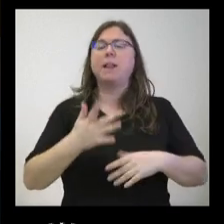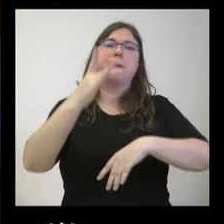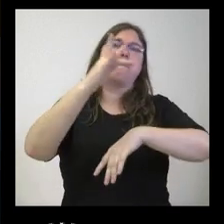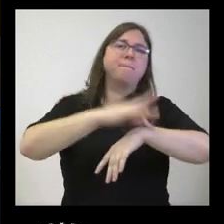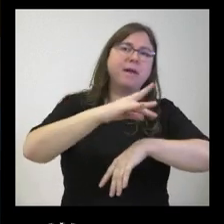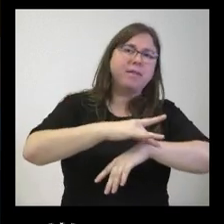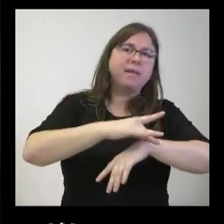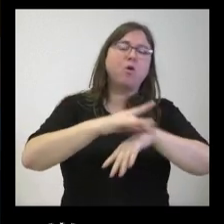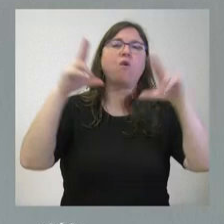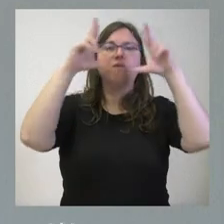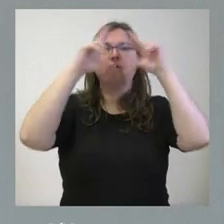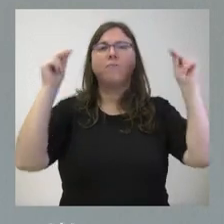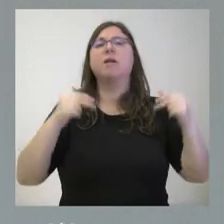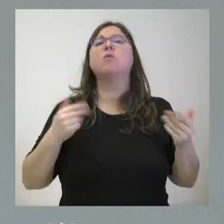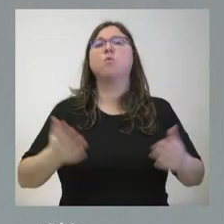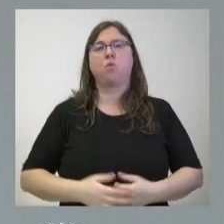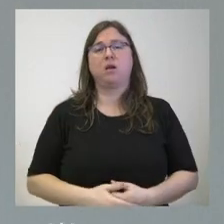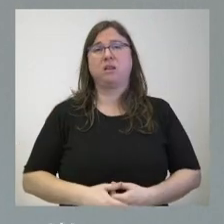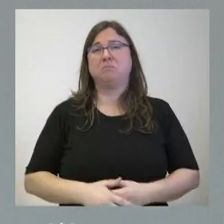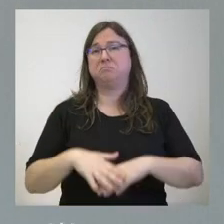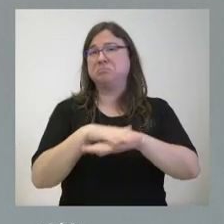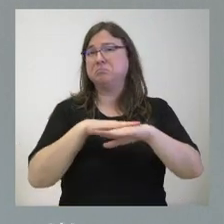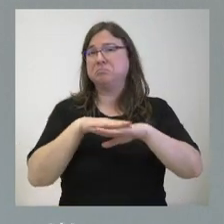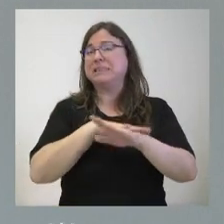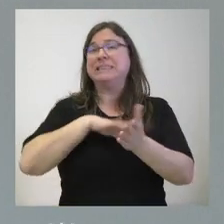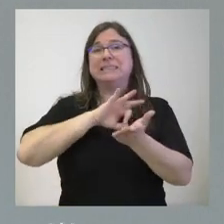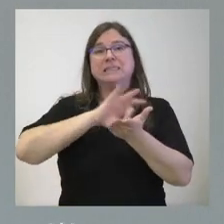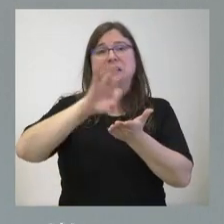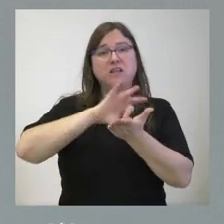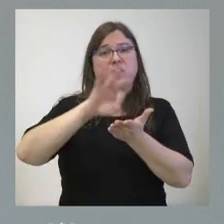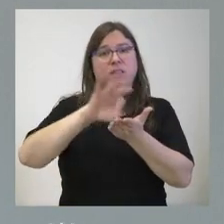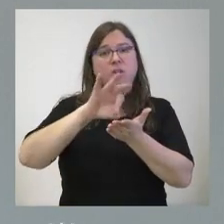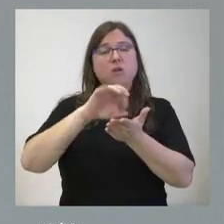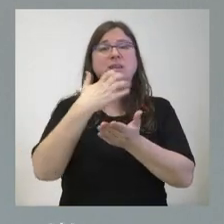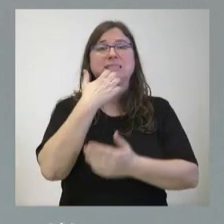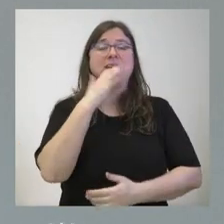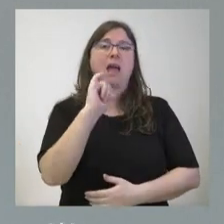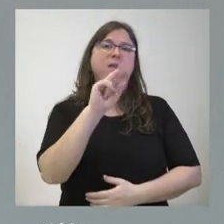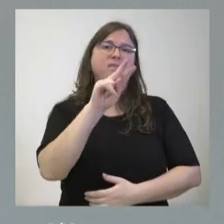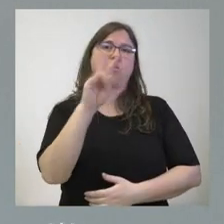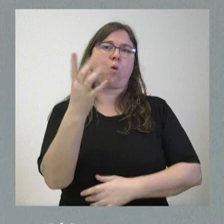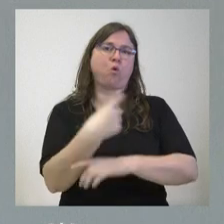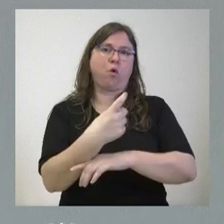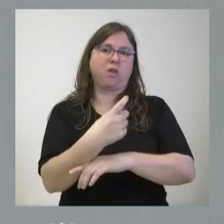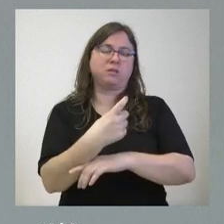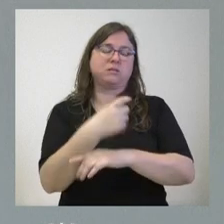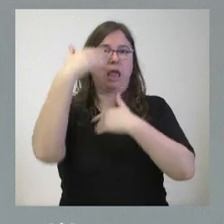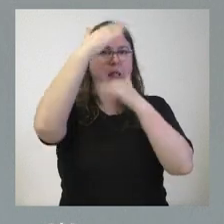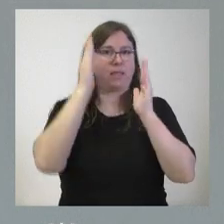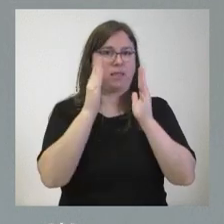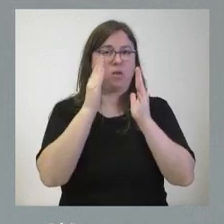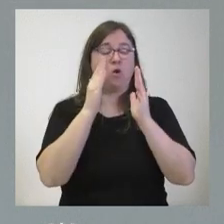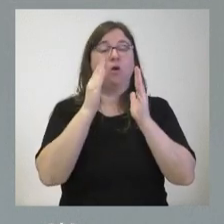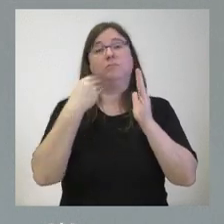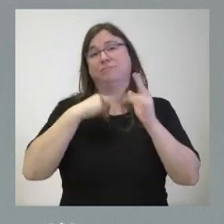en fin, en enfermeras? Pues, esencialmente, en los servicios que tienen 24 horas de atención, los que están en